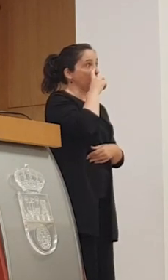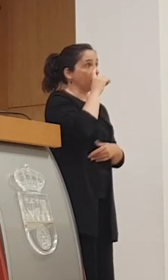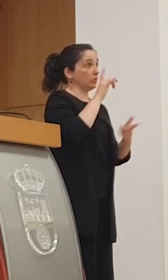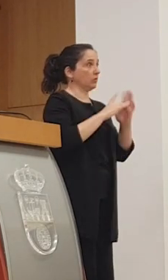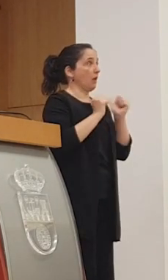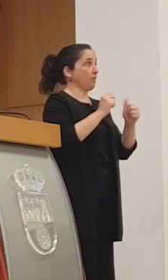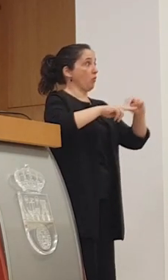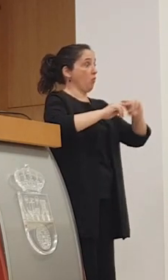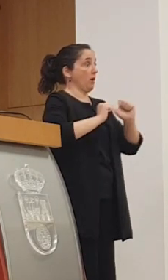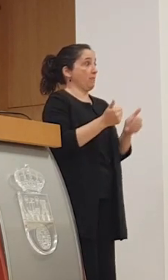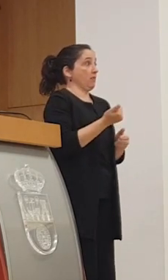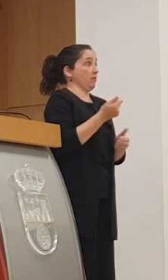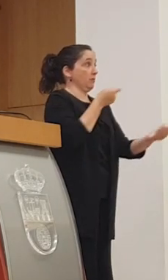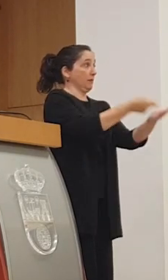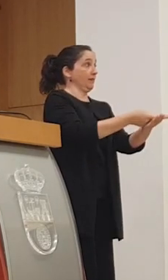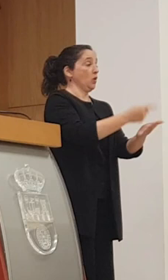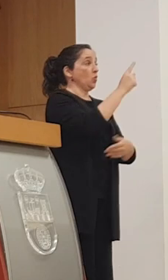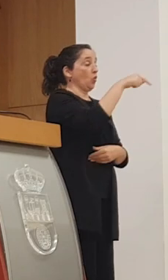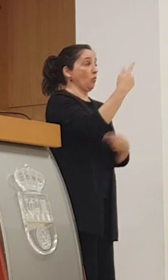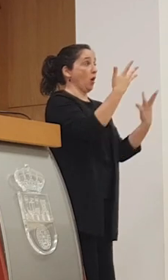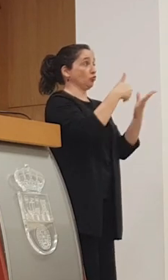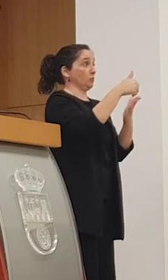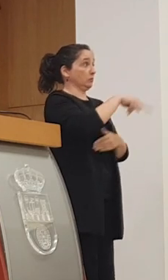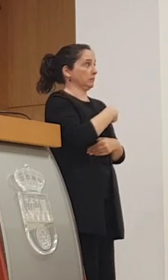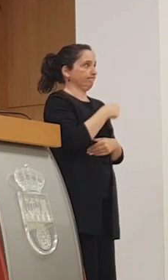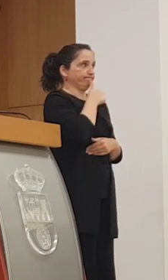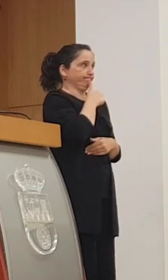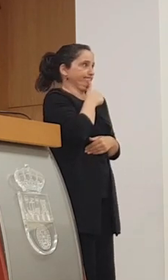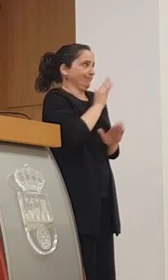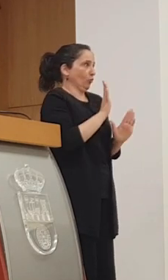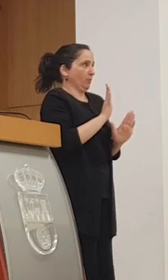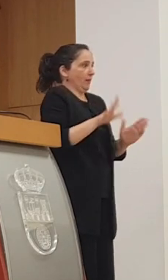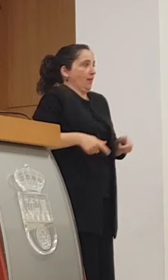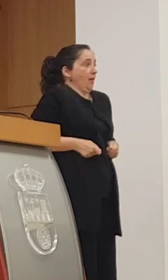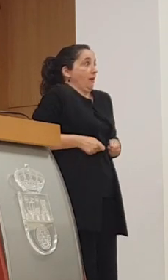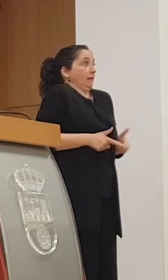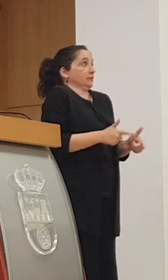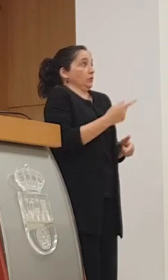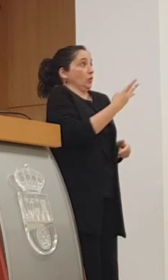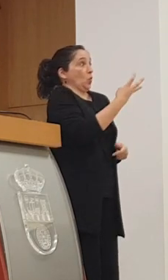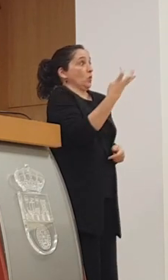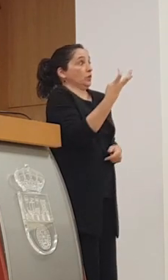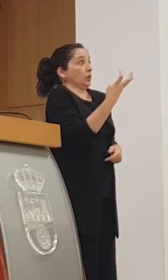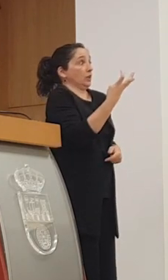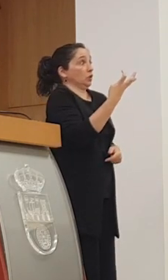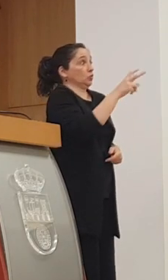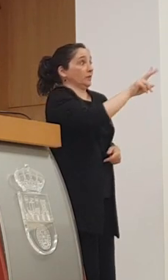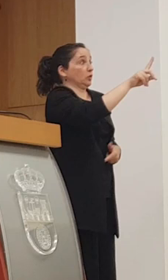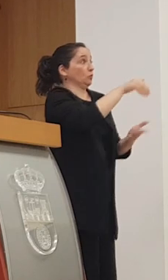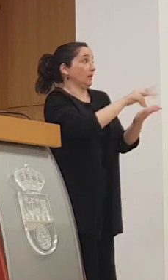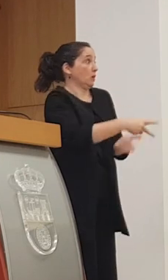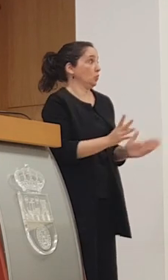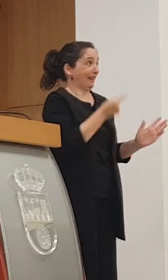30 de junio se tenía que haber ejecutado obra por importe de 1,8 millones de euros y solo se habían alcanzado los